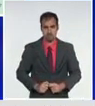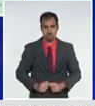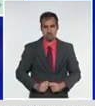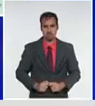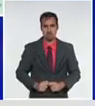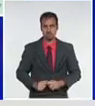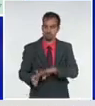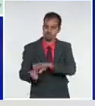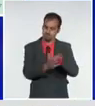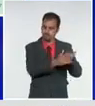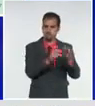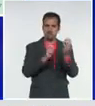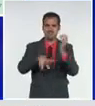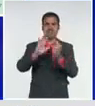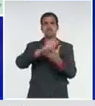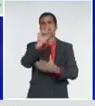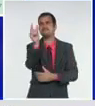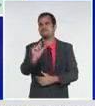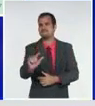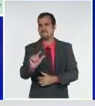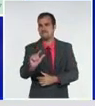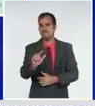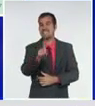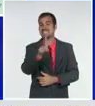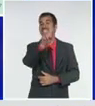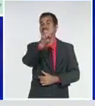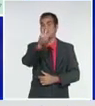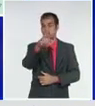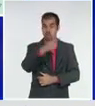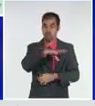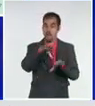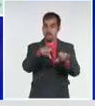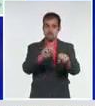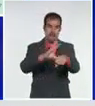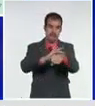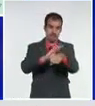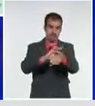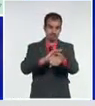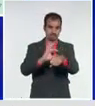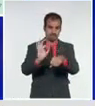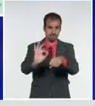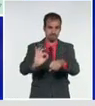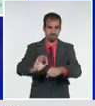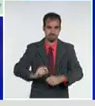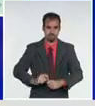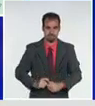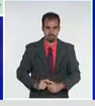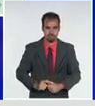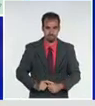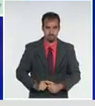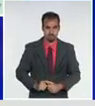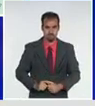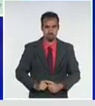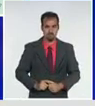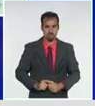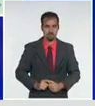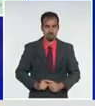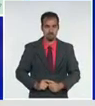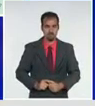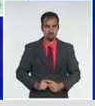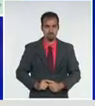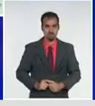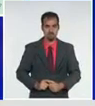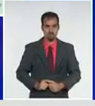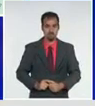Mayavete confirma 13 casos ayer, uno menos que la jornada anterior, realmente de seguir este